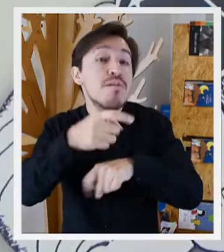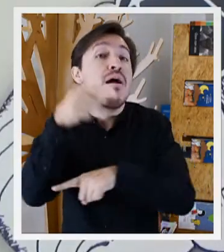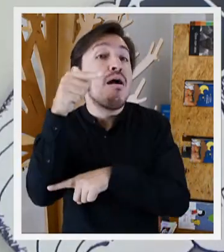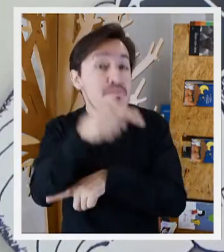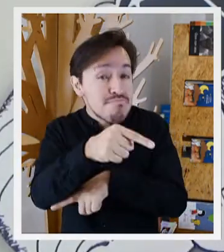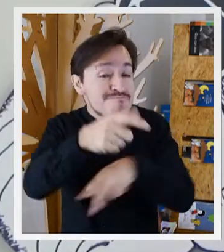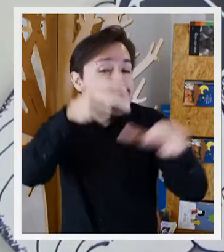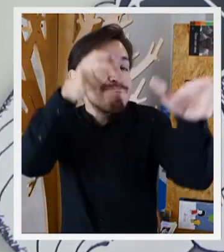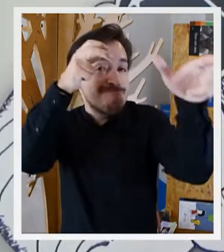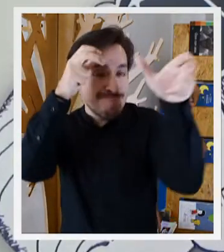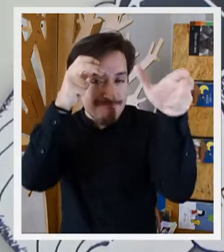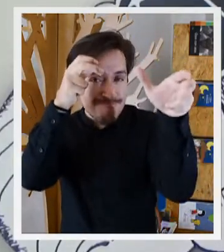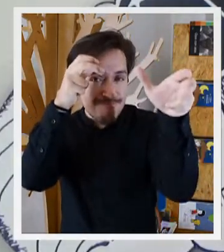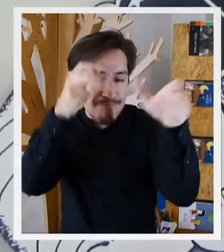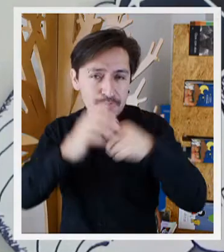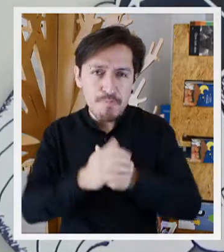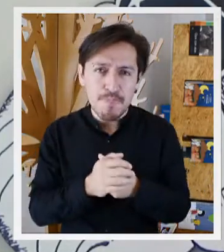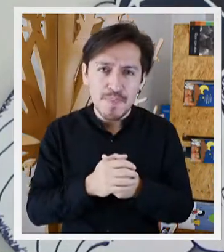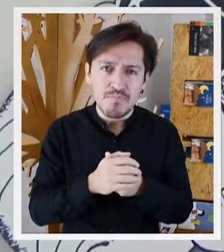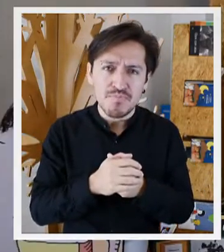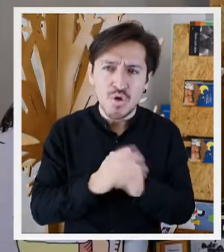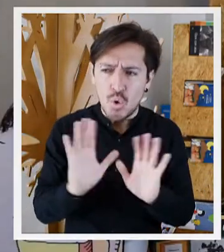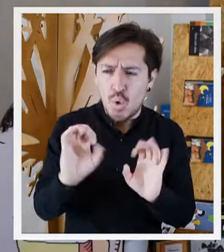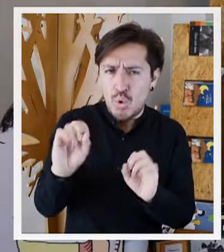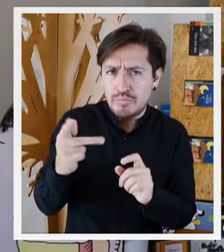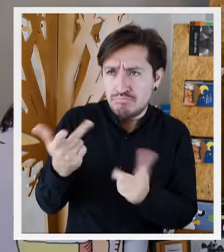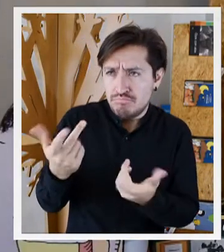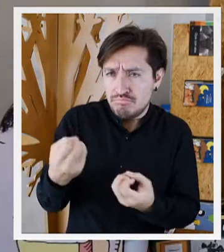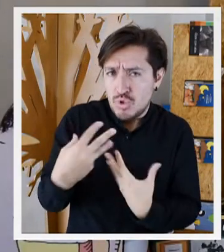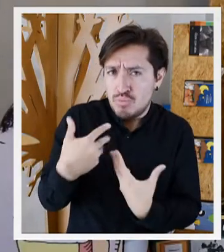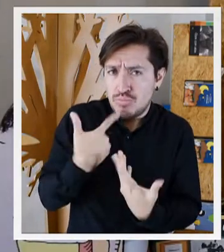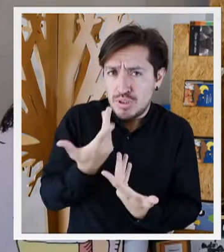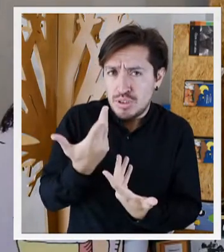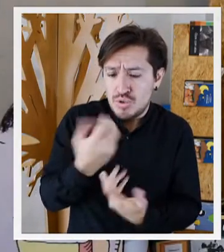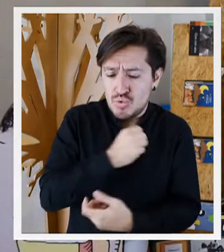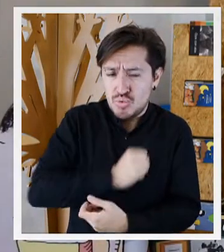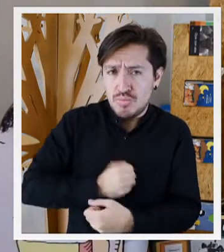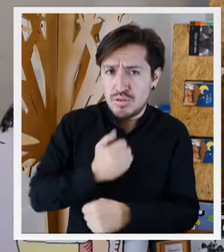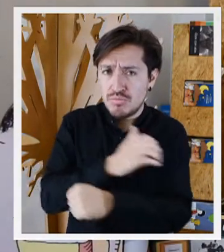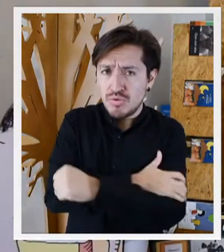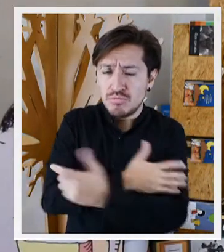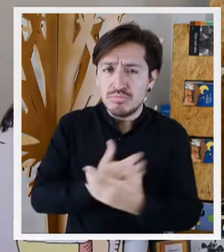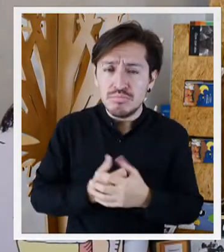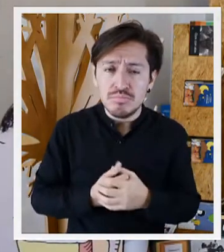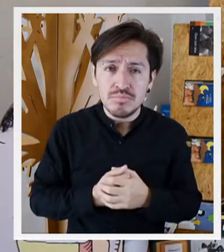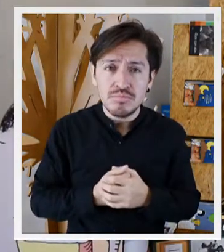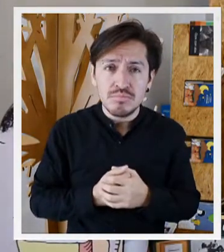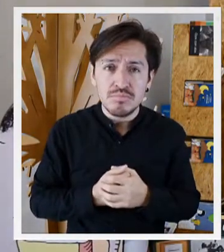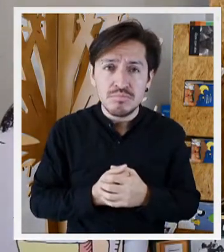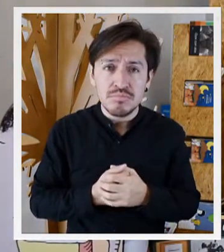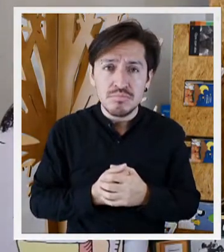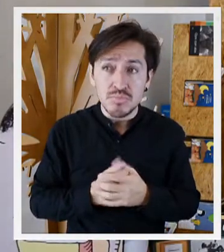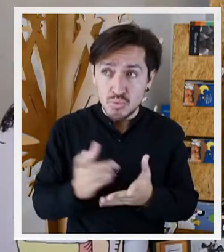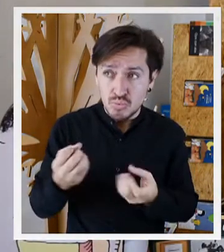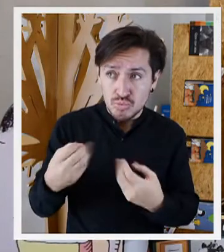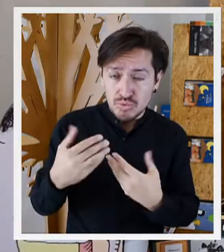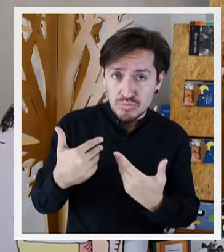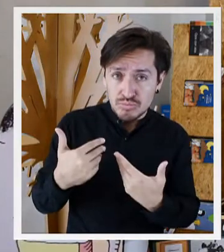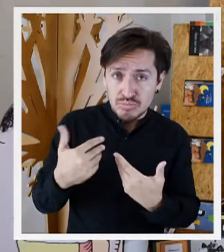está la verdadera sabiduría. Bueno, bueno, bla, bla, bla. Deme mi superpoder. Se quedó callada.